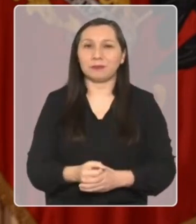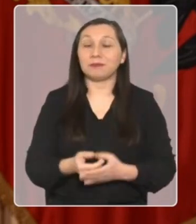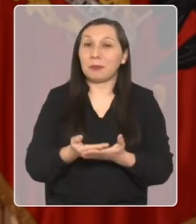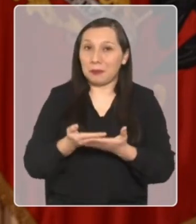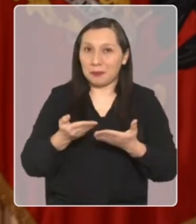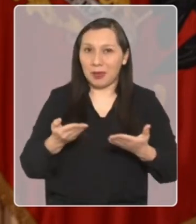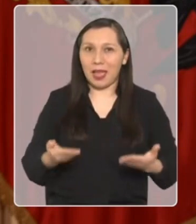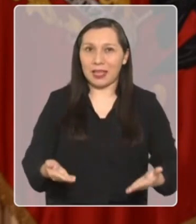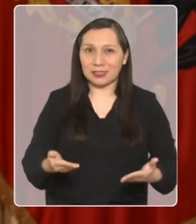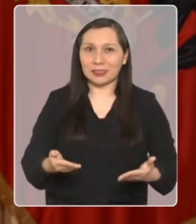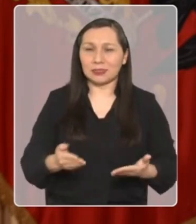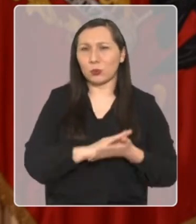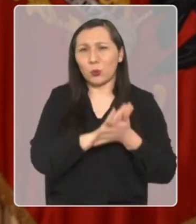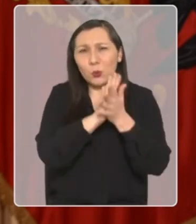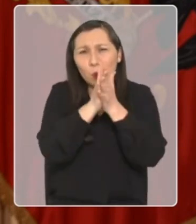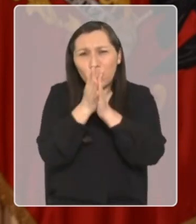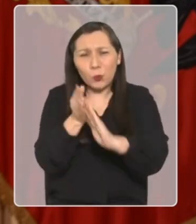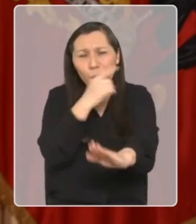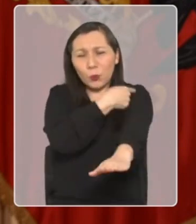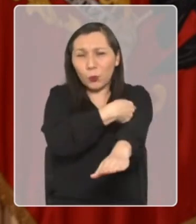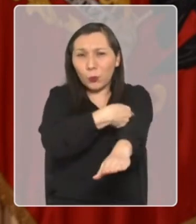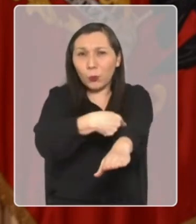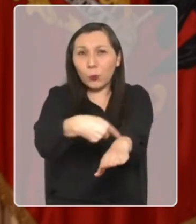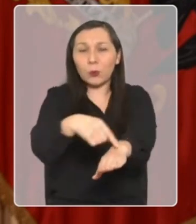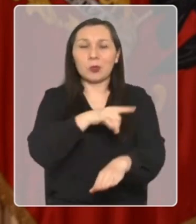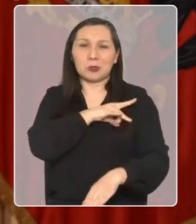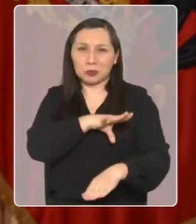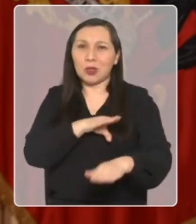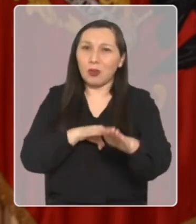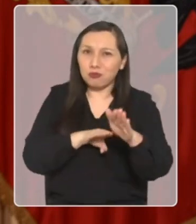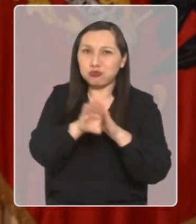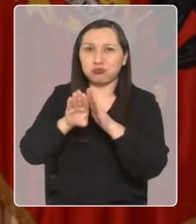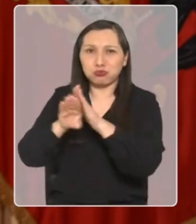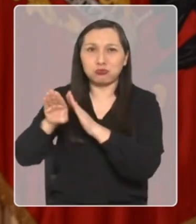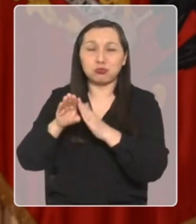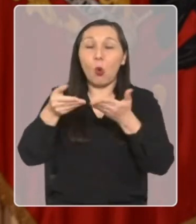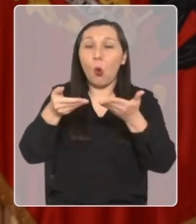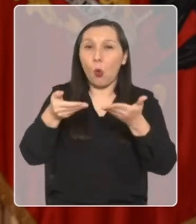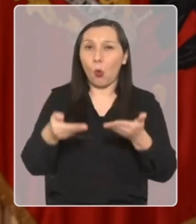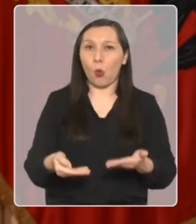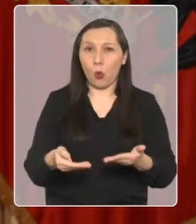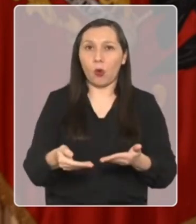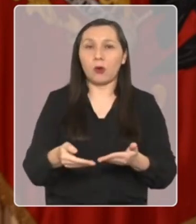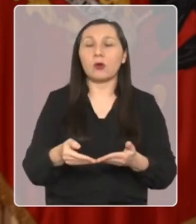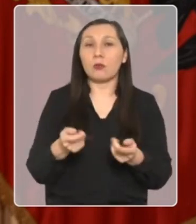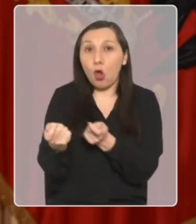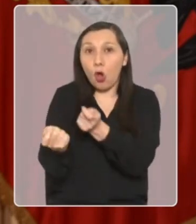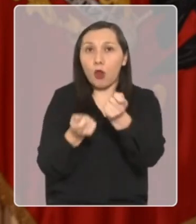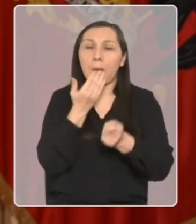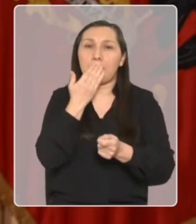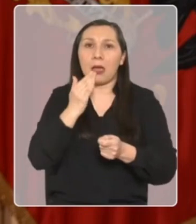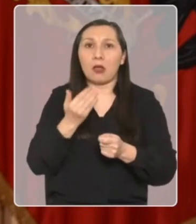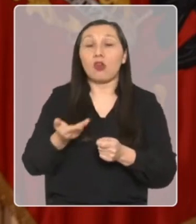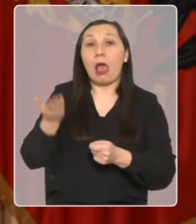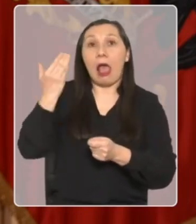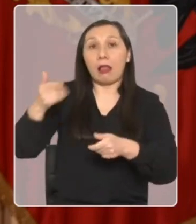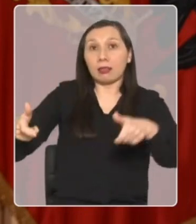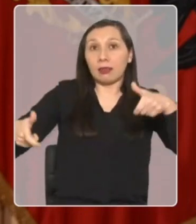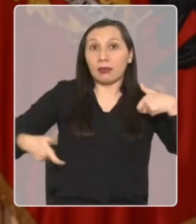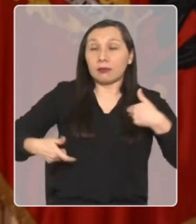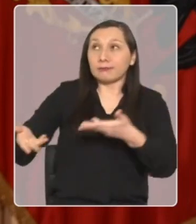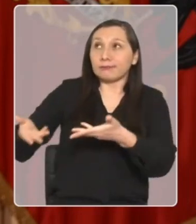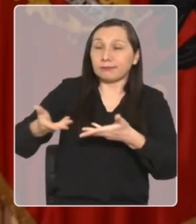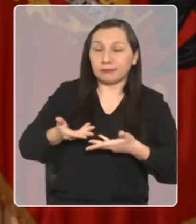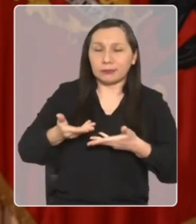Así, desde todos los rincones, Chile avanza. Hoy tenemos una economía mejor que la que recibimos.